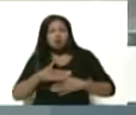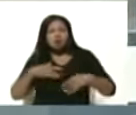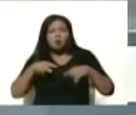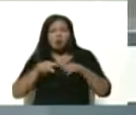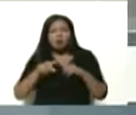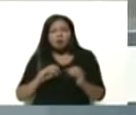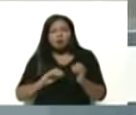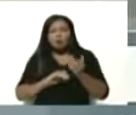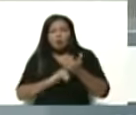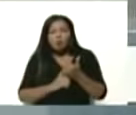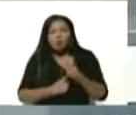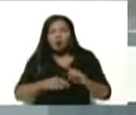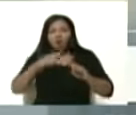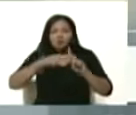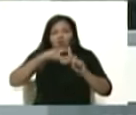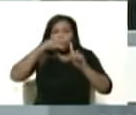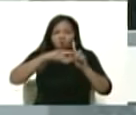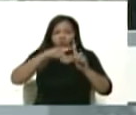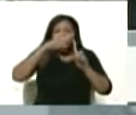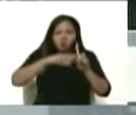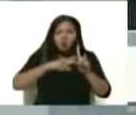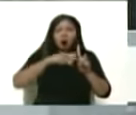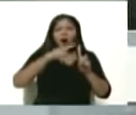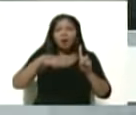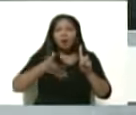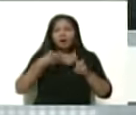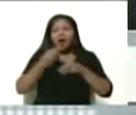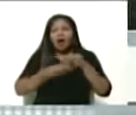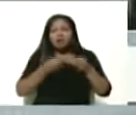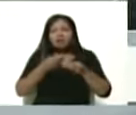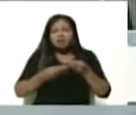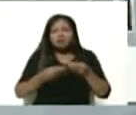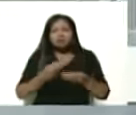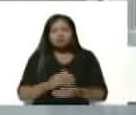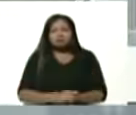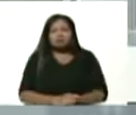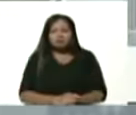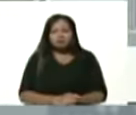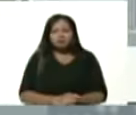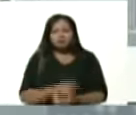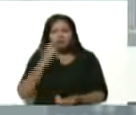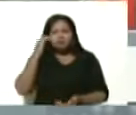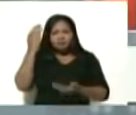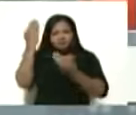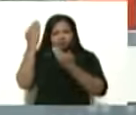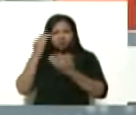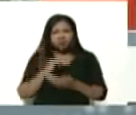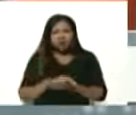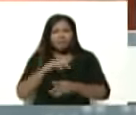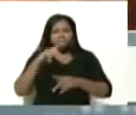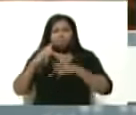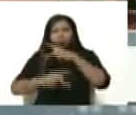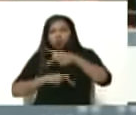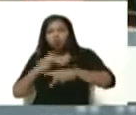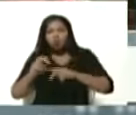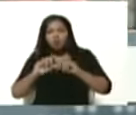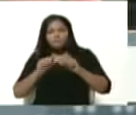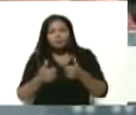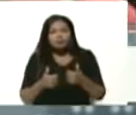presión y temperatura que hacen posible a este producto nuestro proceso inicia